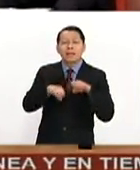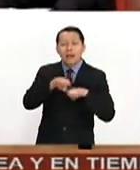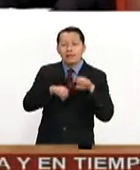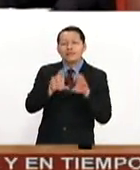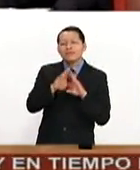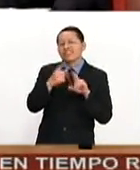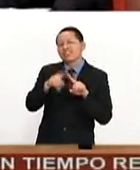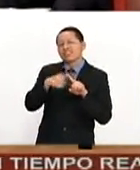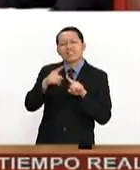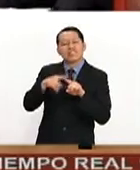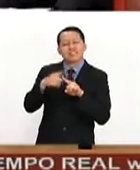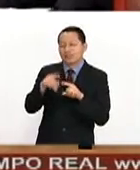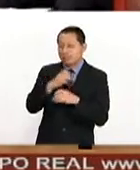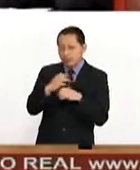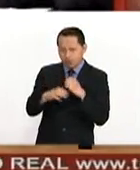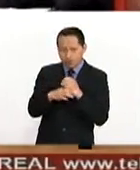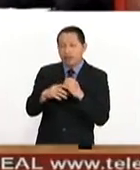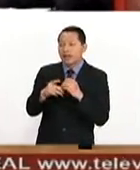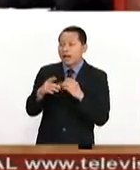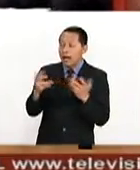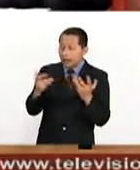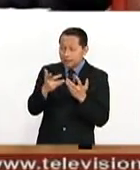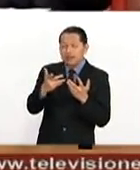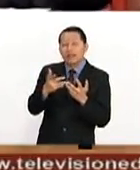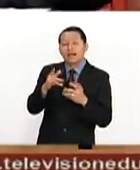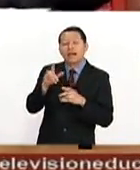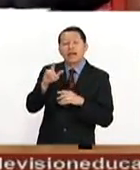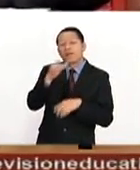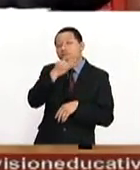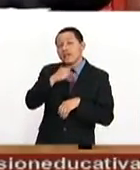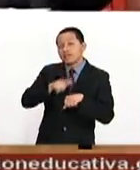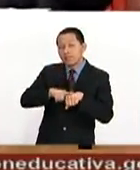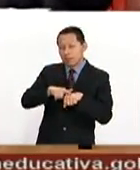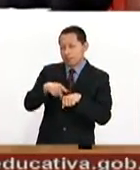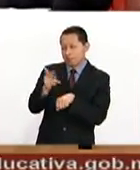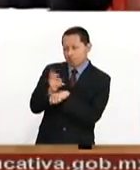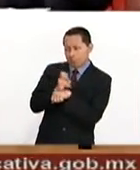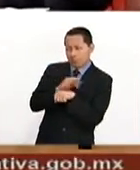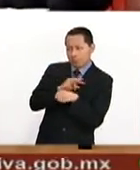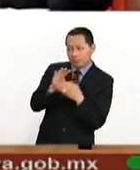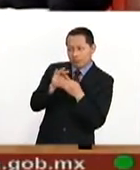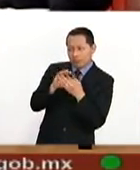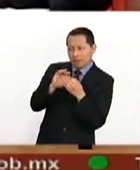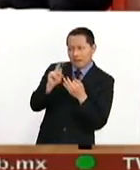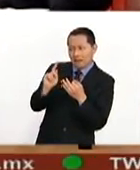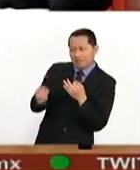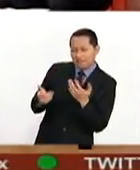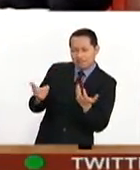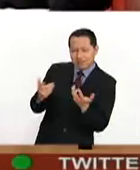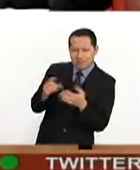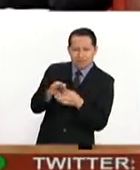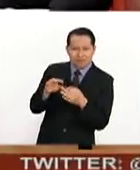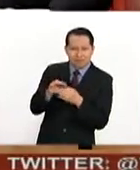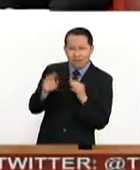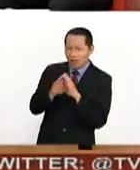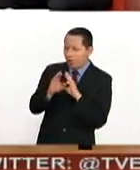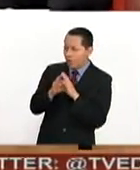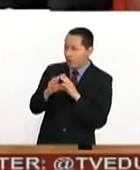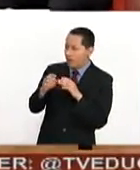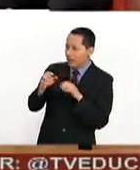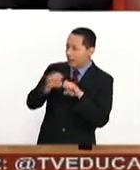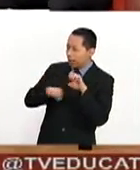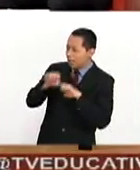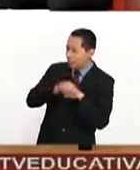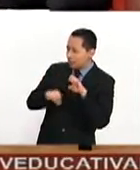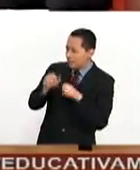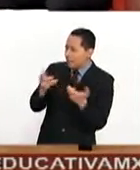muchas facetas, entre ellas hay un festival, pero precisamente te invitamos para que nos cuentes cómo fue que surgió esta empresa, qué